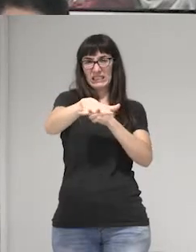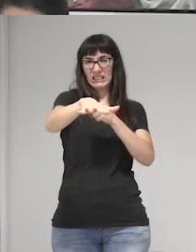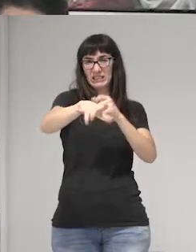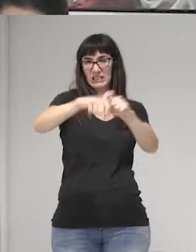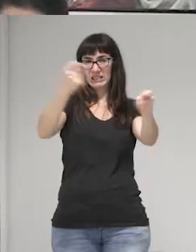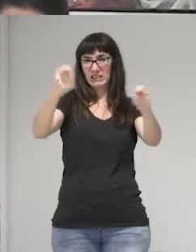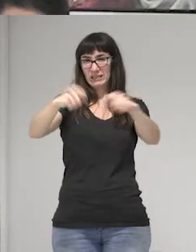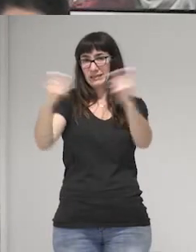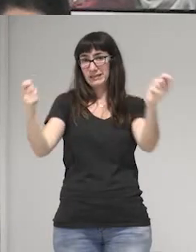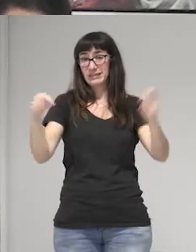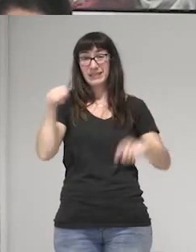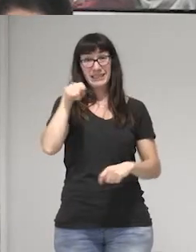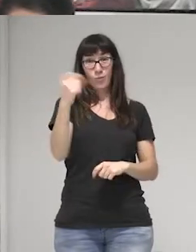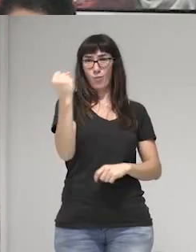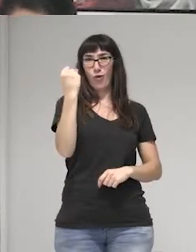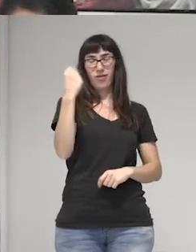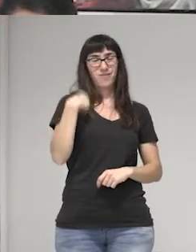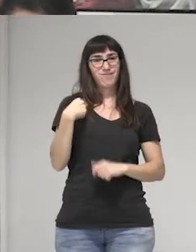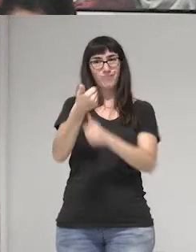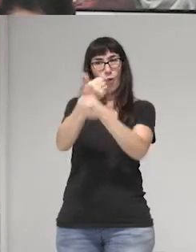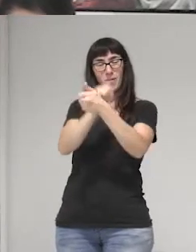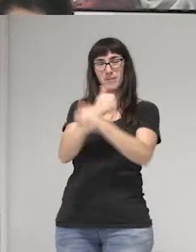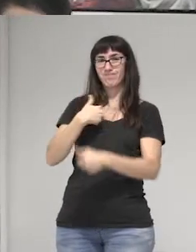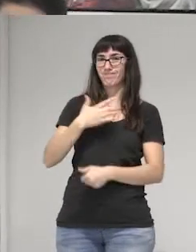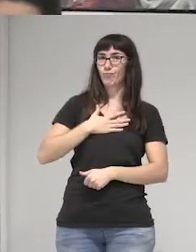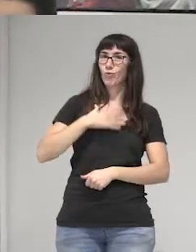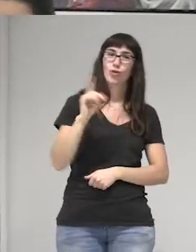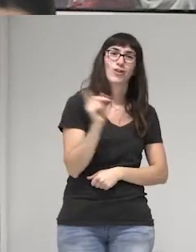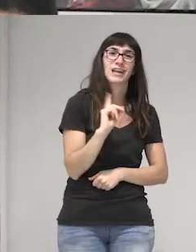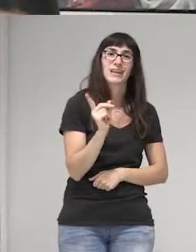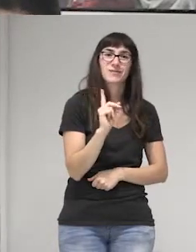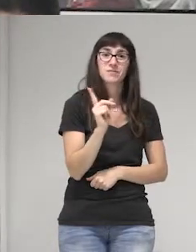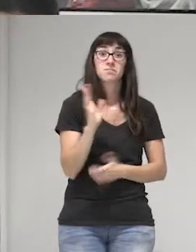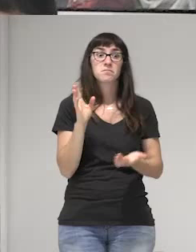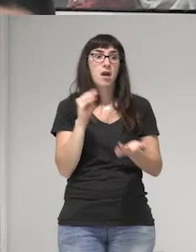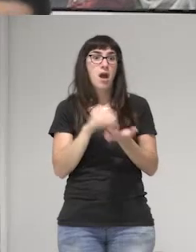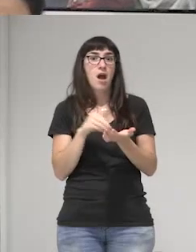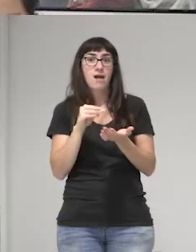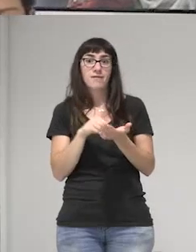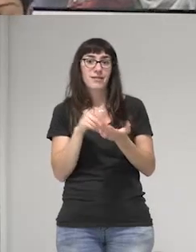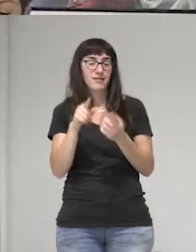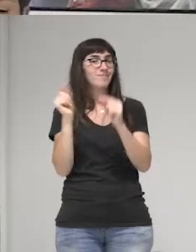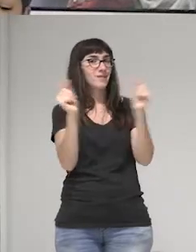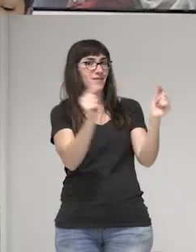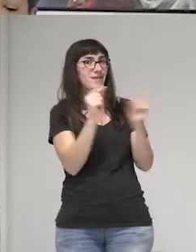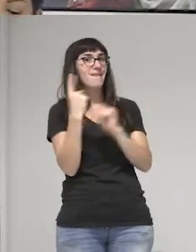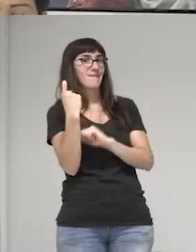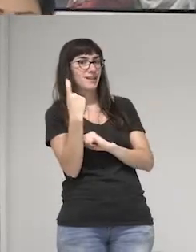Ese poder es el que no queremos, por supuesto, pero a veces ni siquiera hablamos sobre eso.